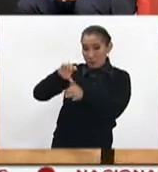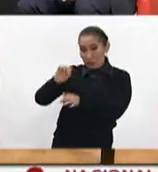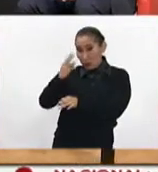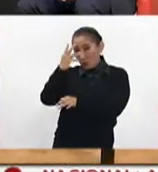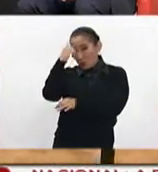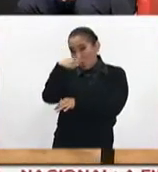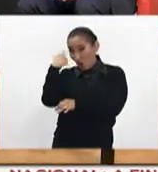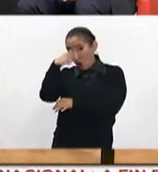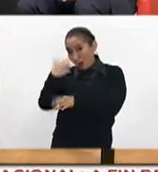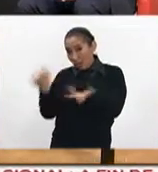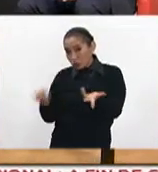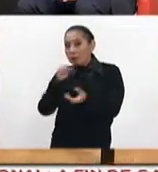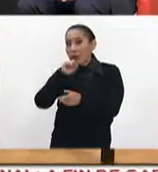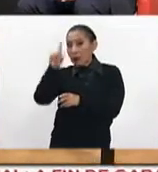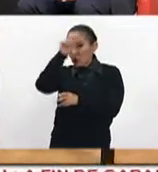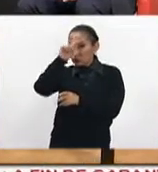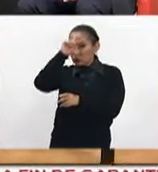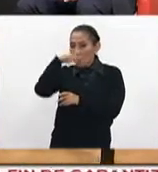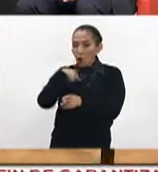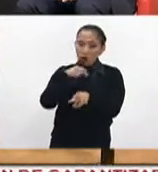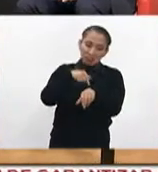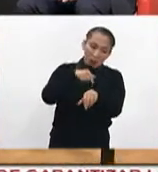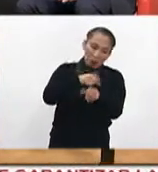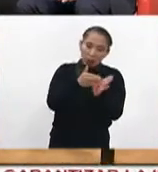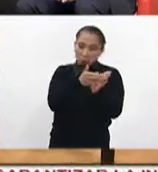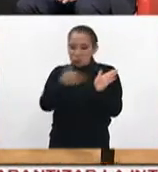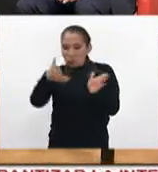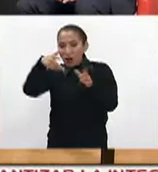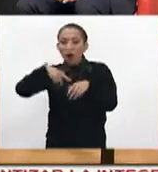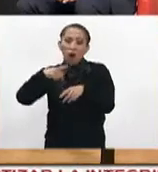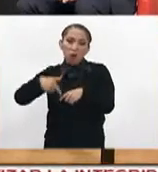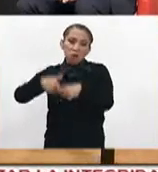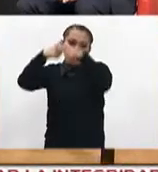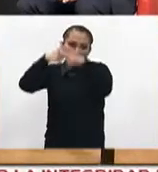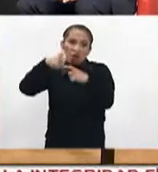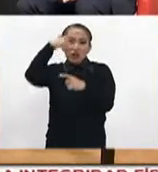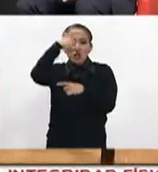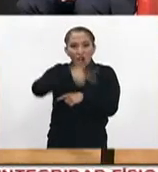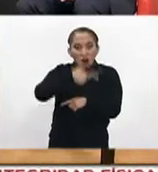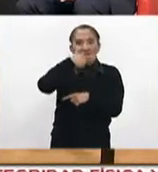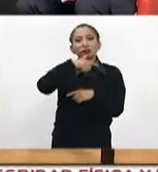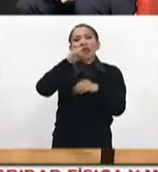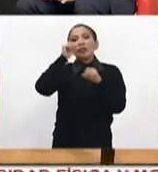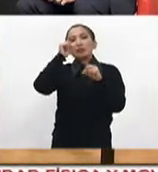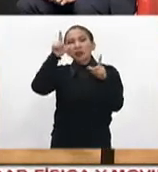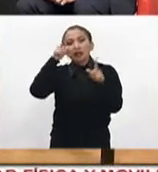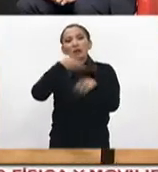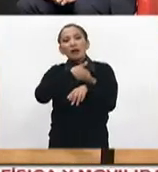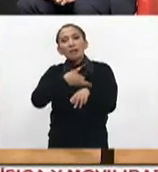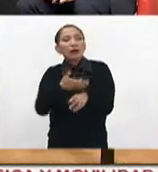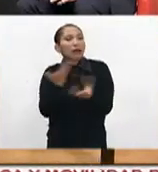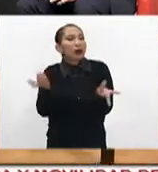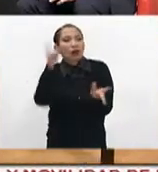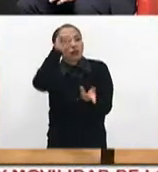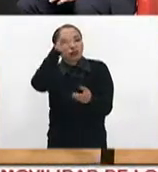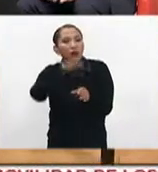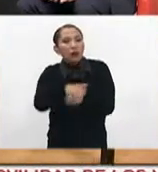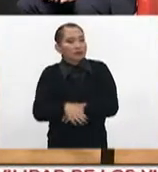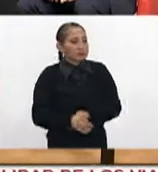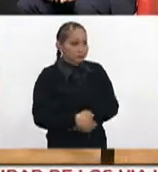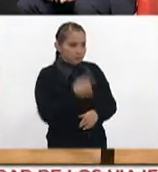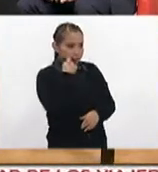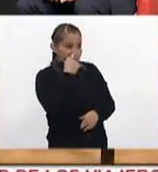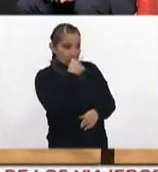24 horas del día? ¿O también recomiendan que solo se conecte por las noches, mientras esté despierta la familia, etcétera?